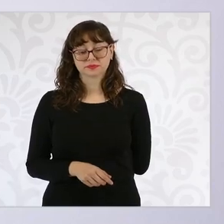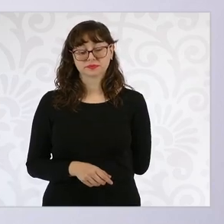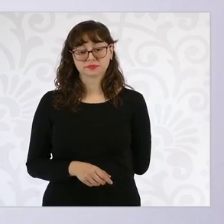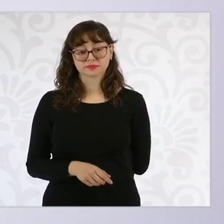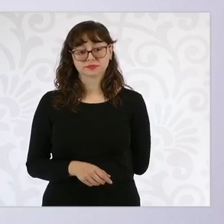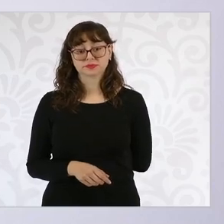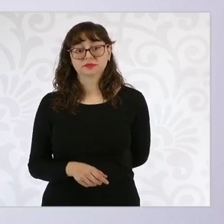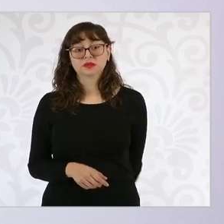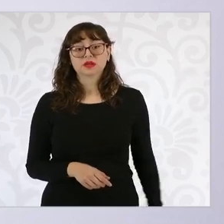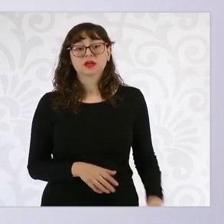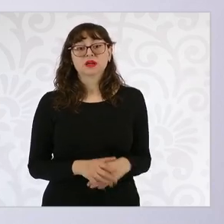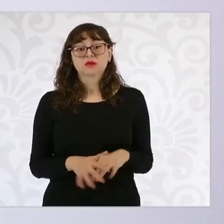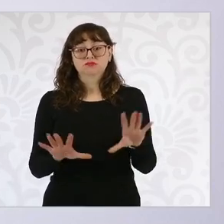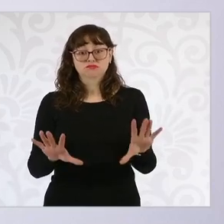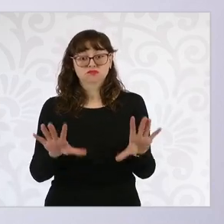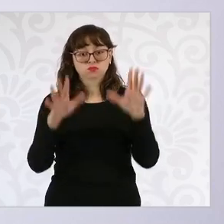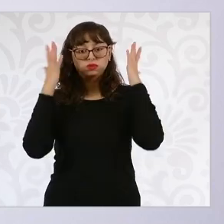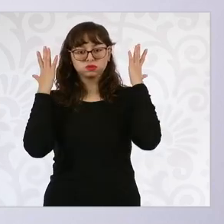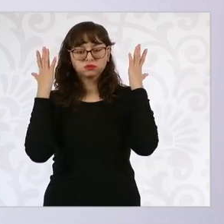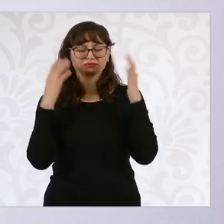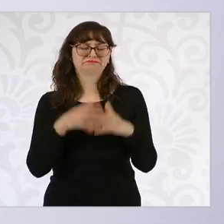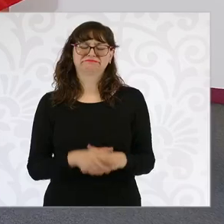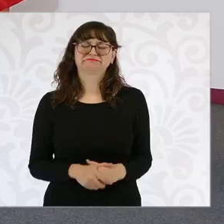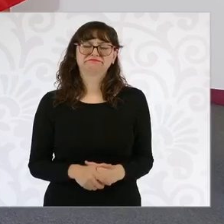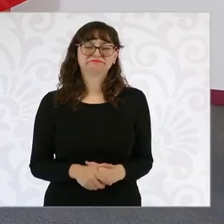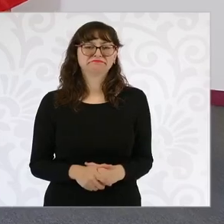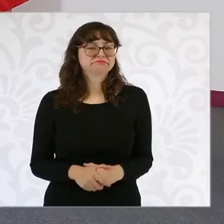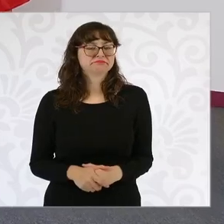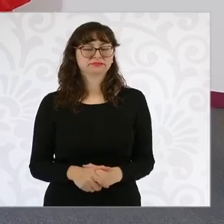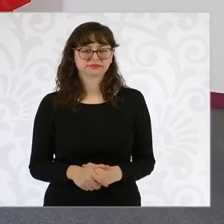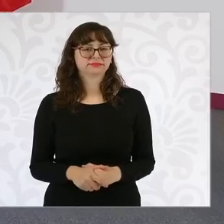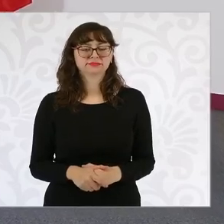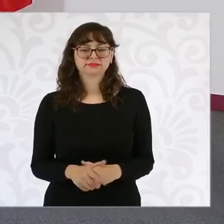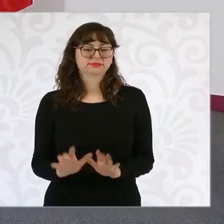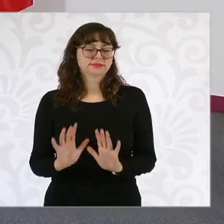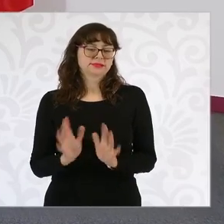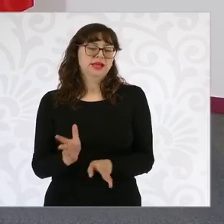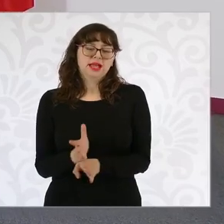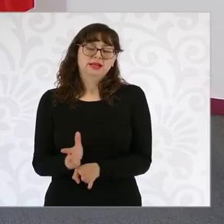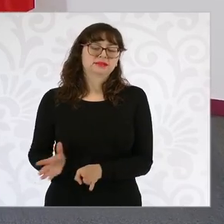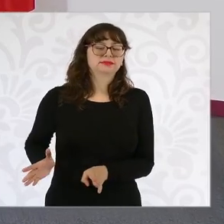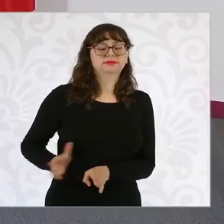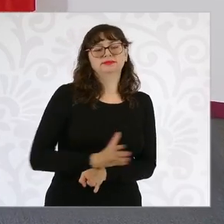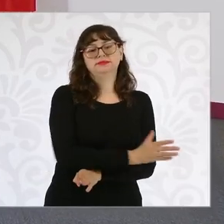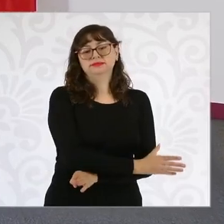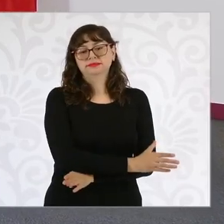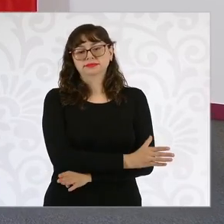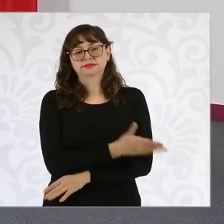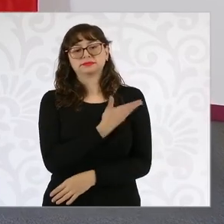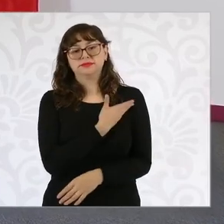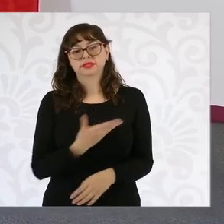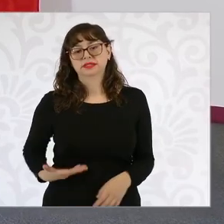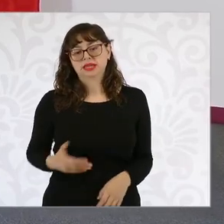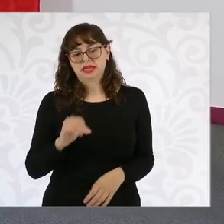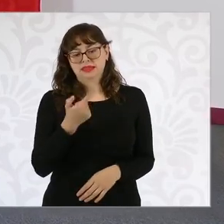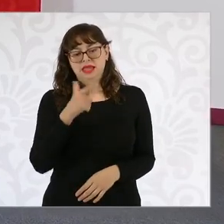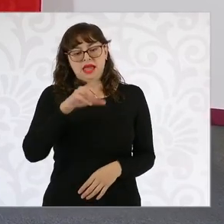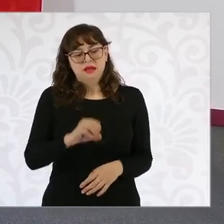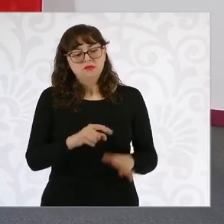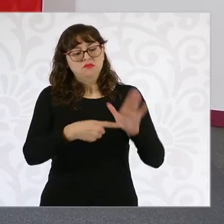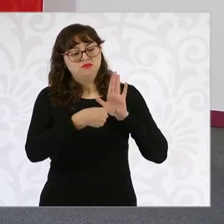se habló mucho durante el periodo del presidente López Obrador y hubo una disminución del número de